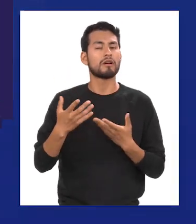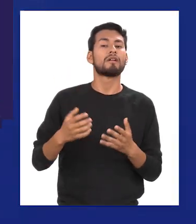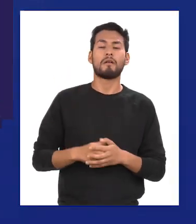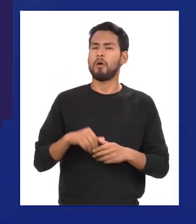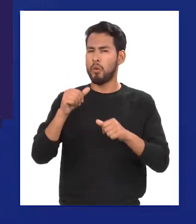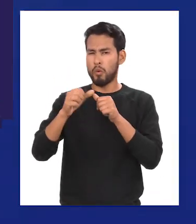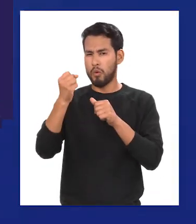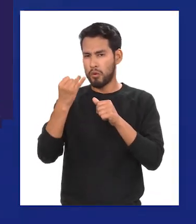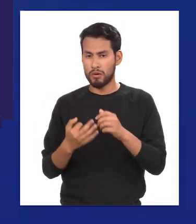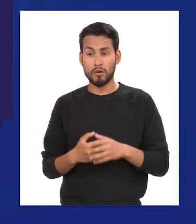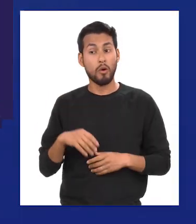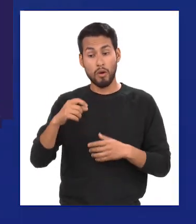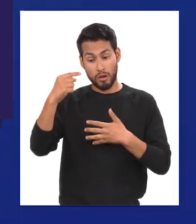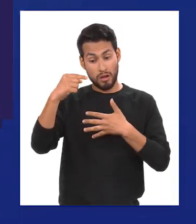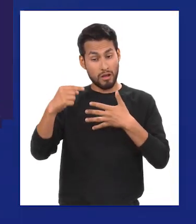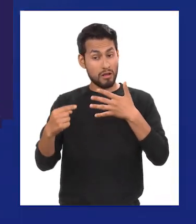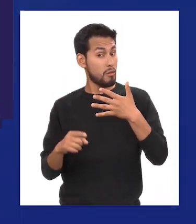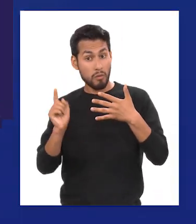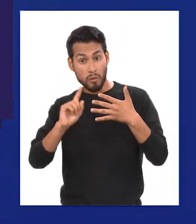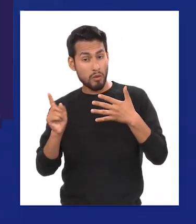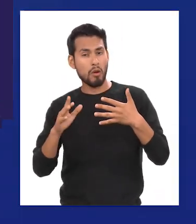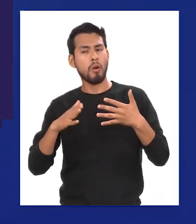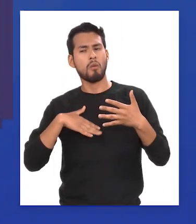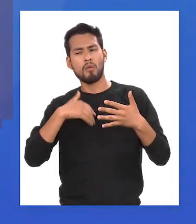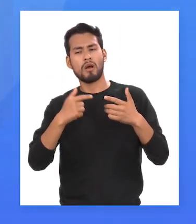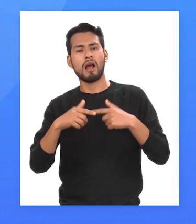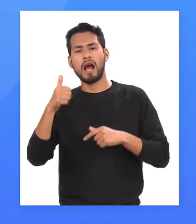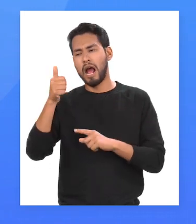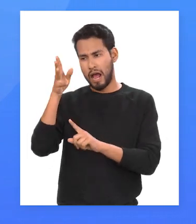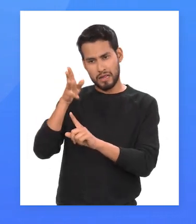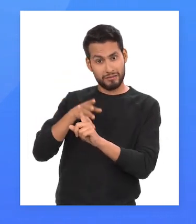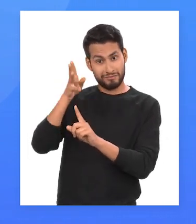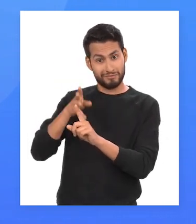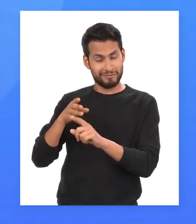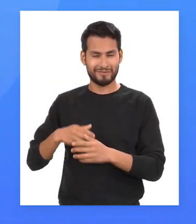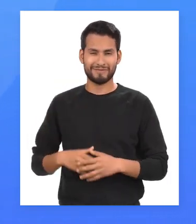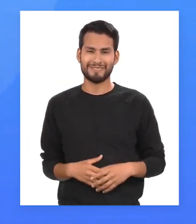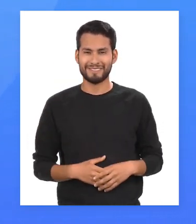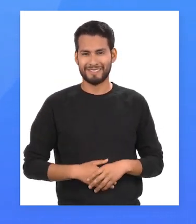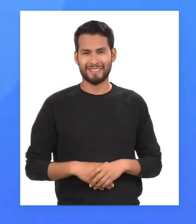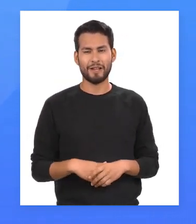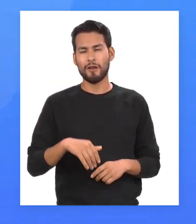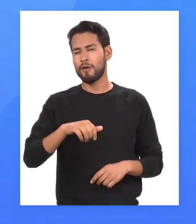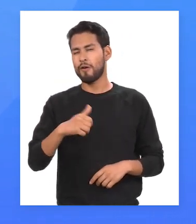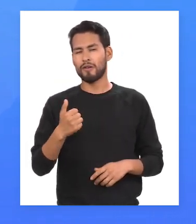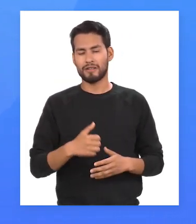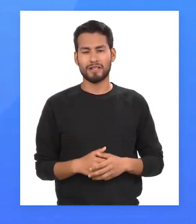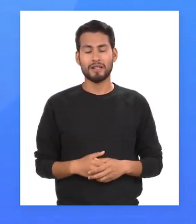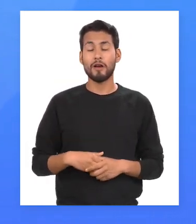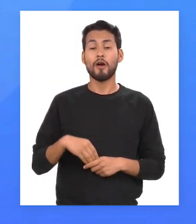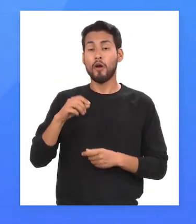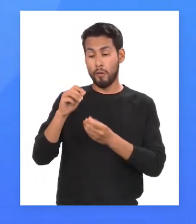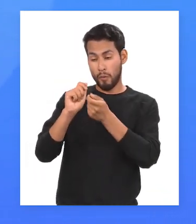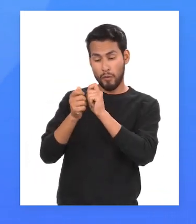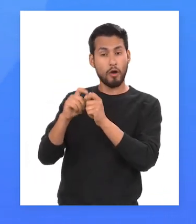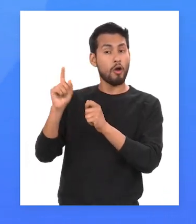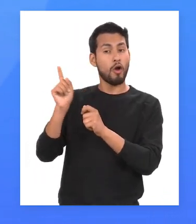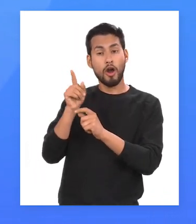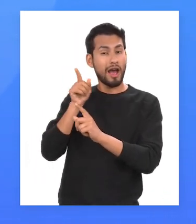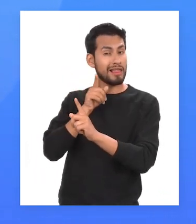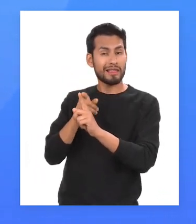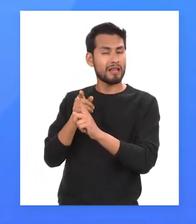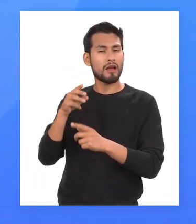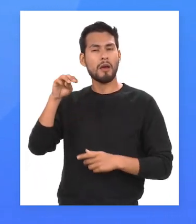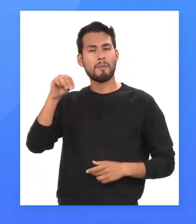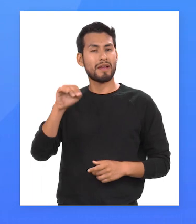Y si no es uno de estos tipos de determinantes, puede ser un adjetivo. Por otro lado, el modificador indirecto es